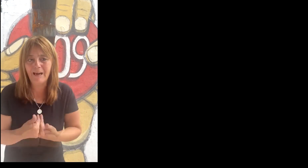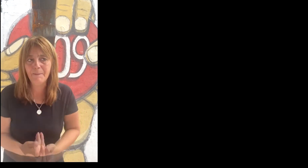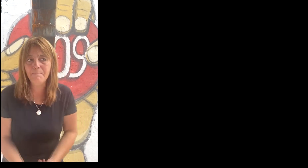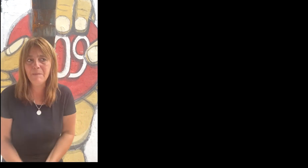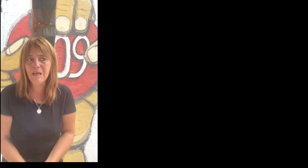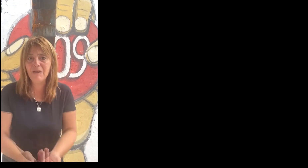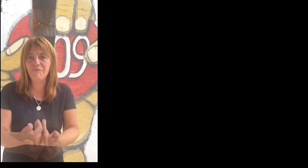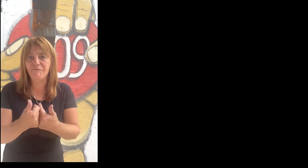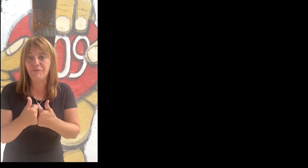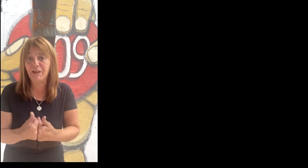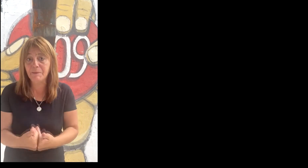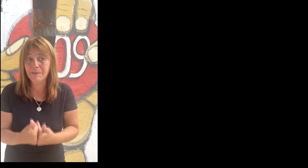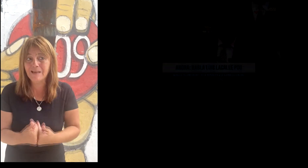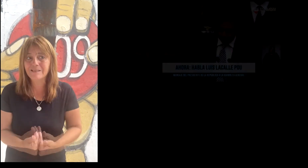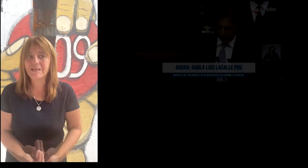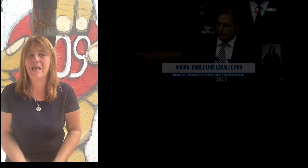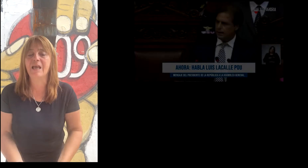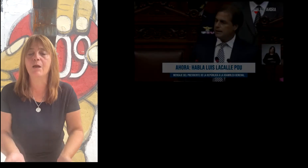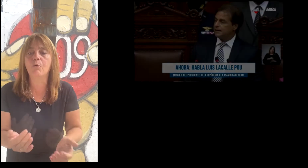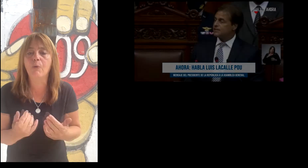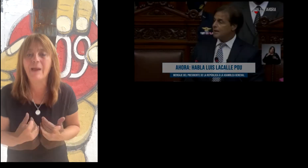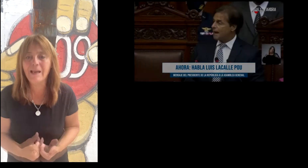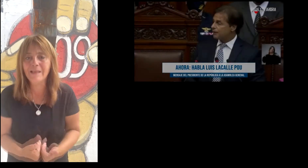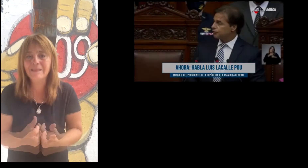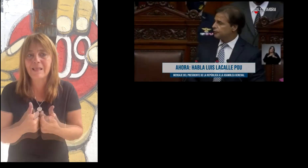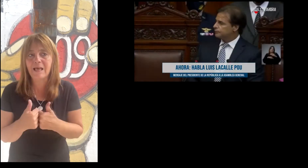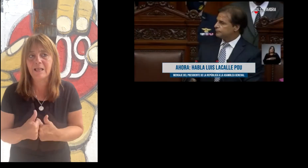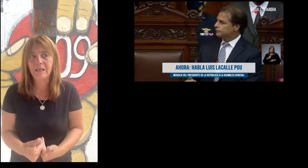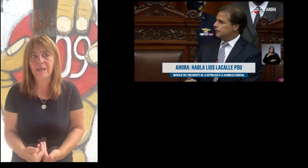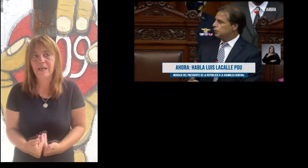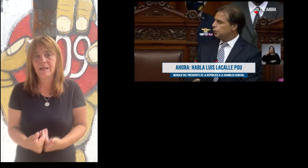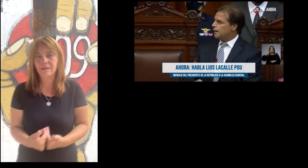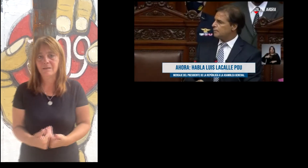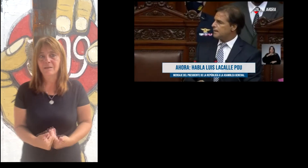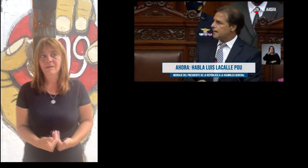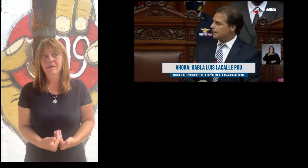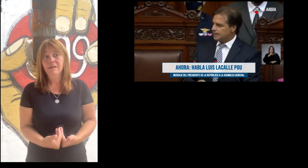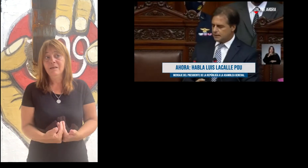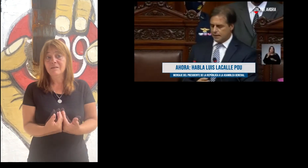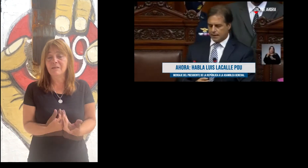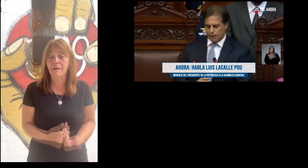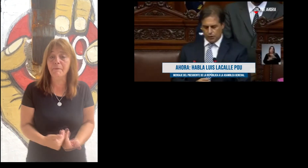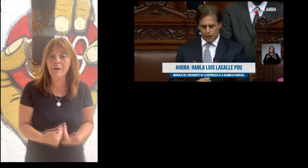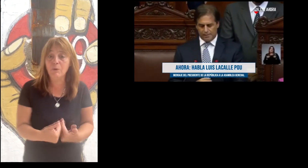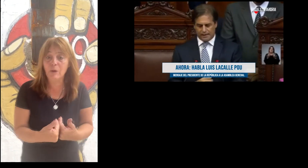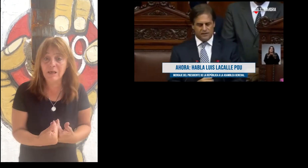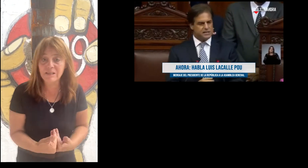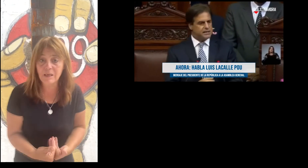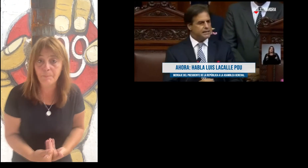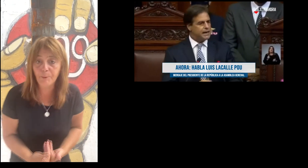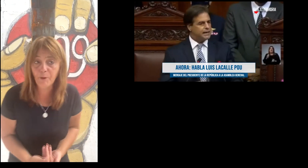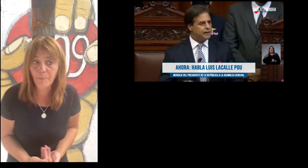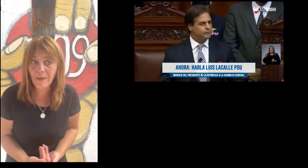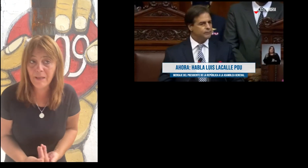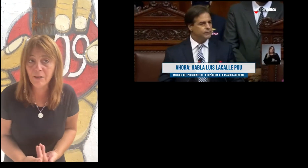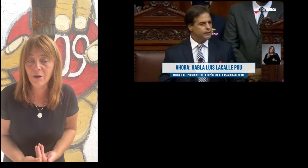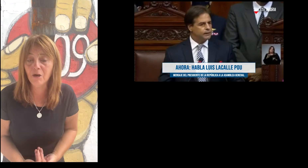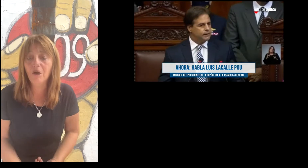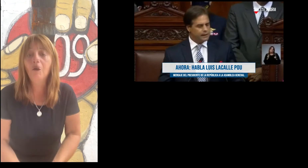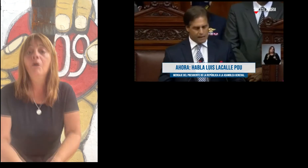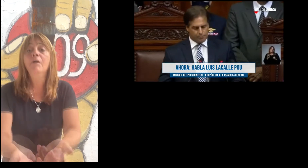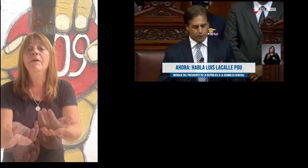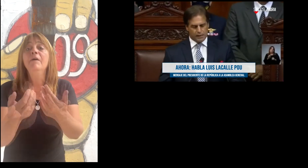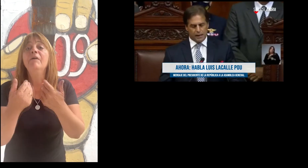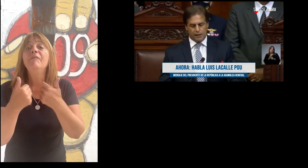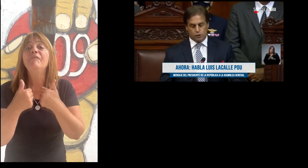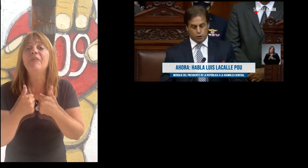facilidad de complicarnos las vidas toda la semana y dar noticias terribles, hasta yo diría indignantes. Todos los días. No hay